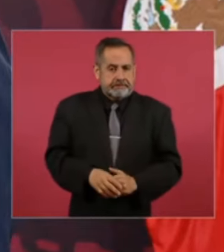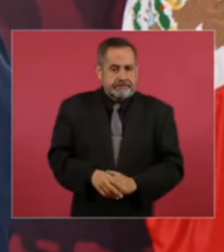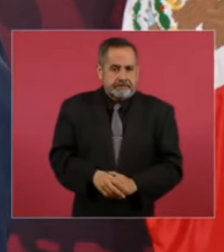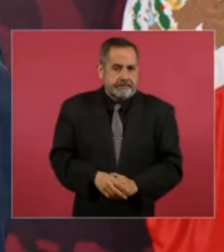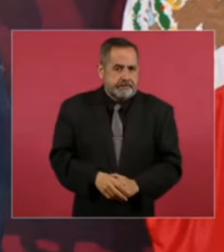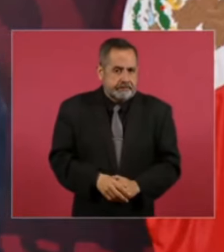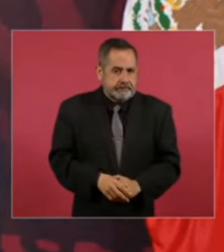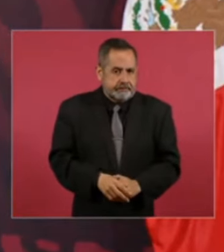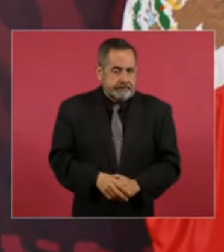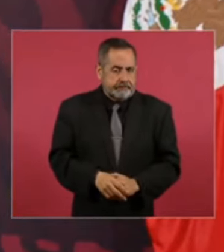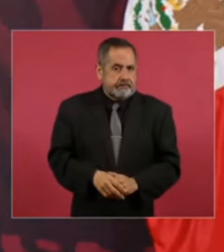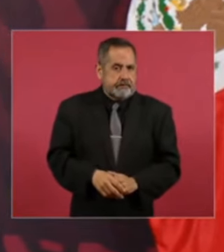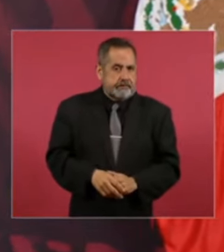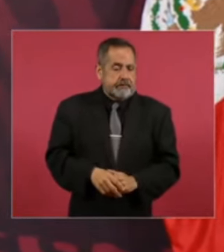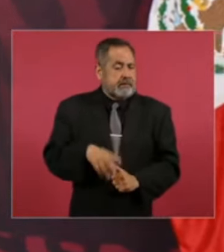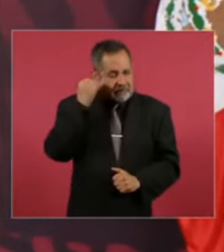imagínense Iberdrola